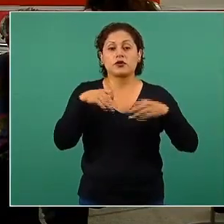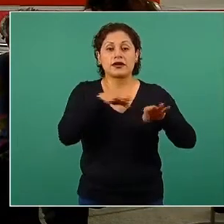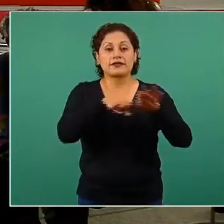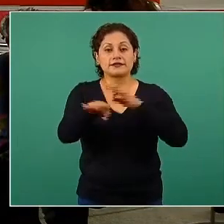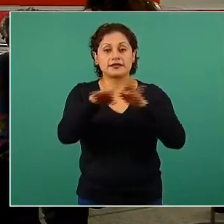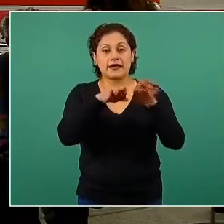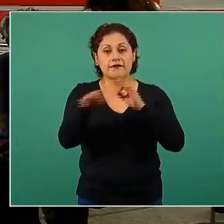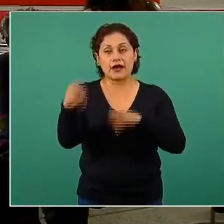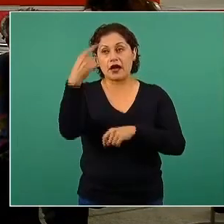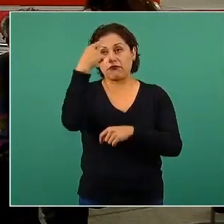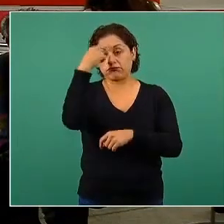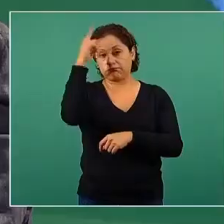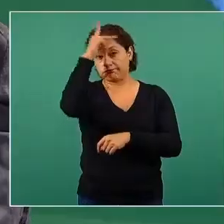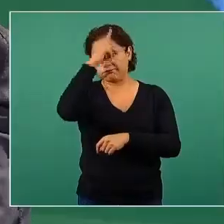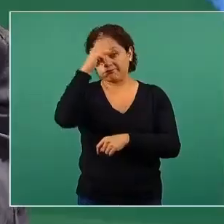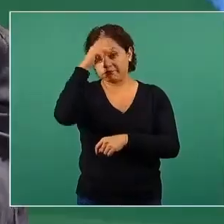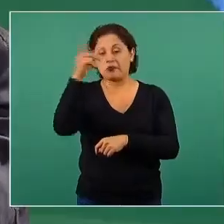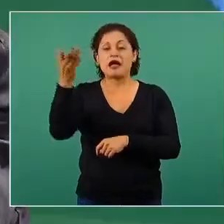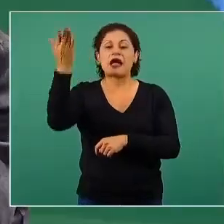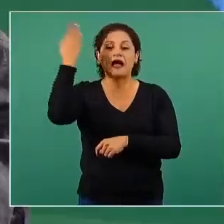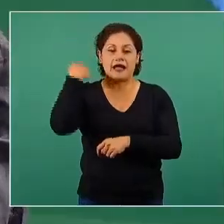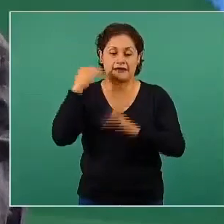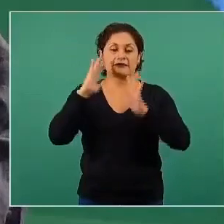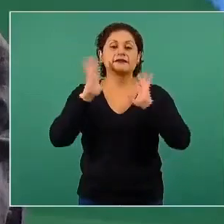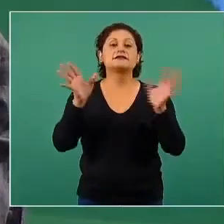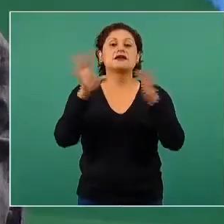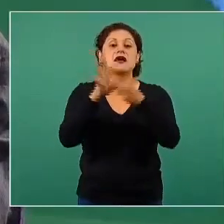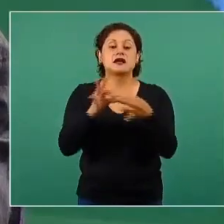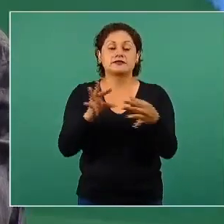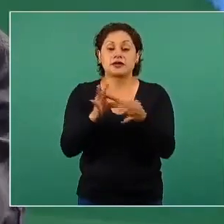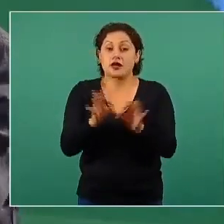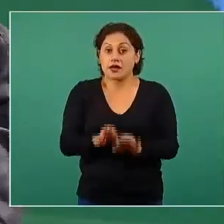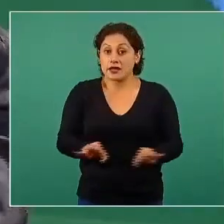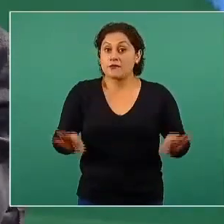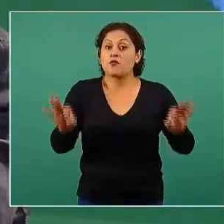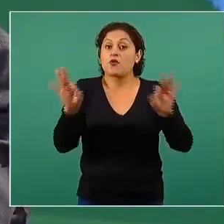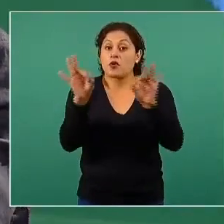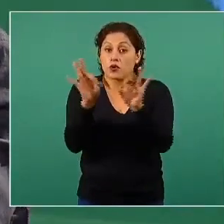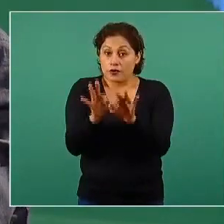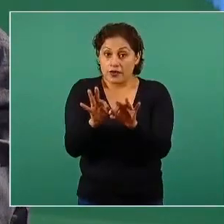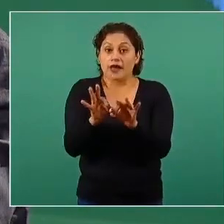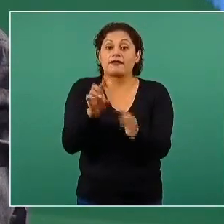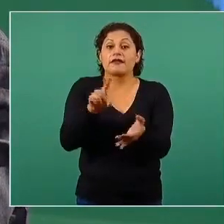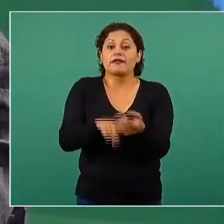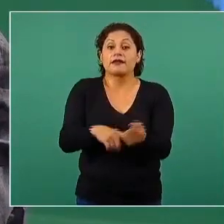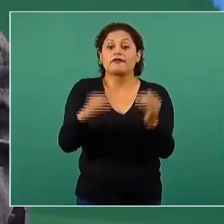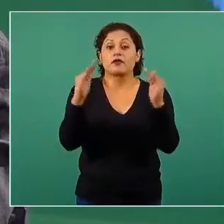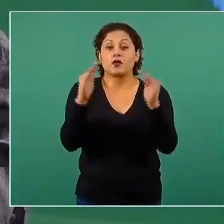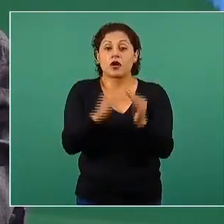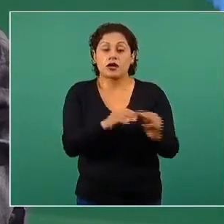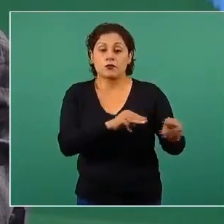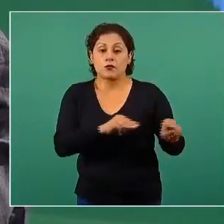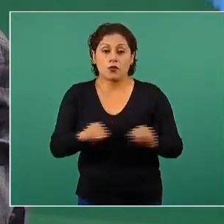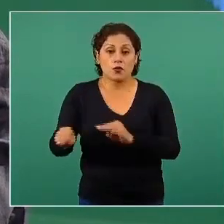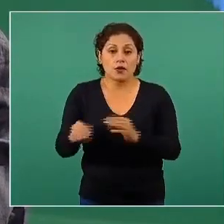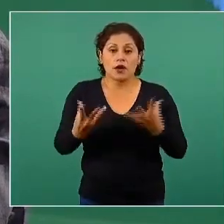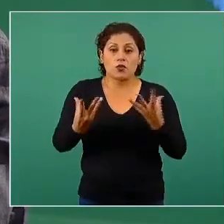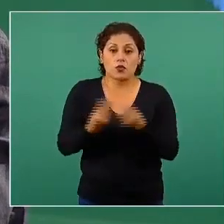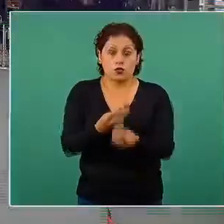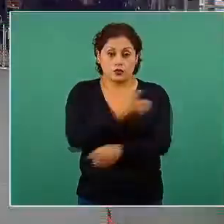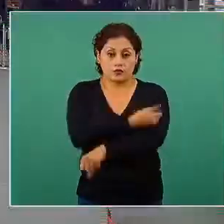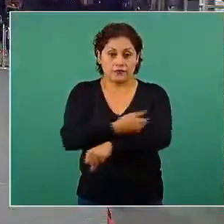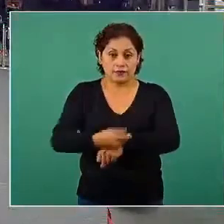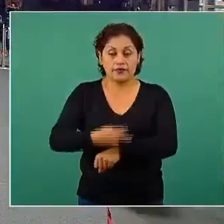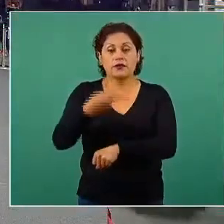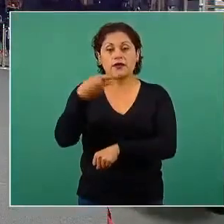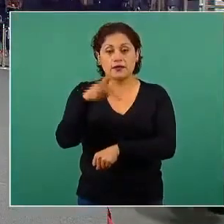por un lado, este tema de la actividad física y de la vinculación familiar y social, pero también el